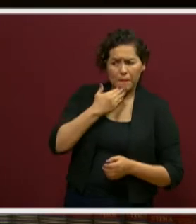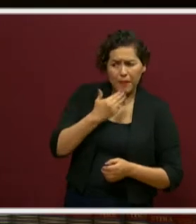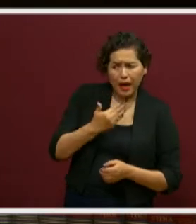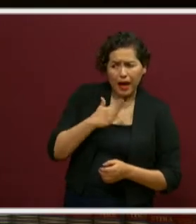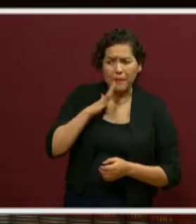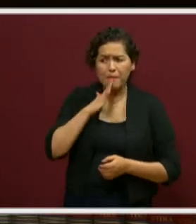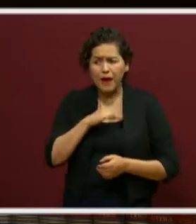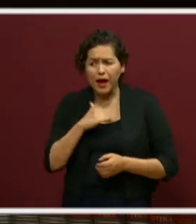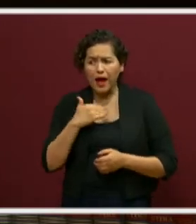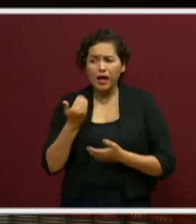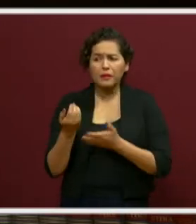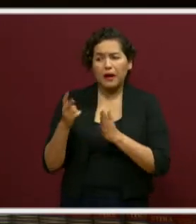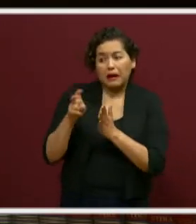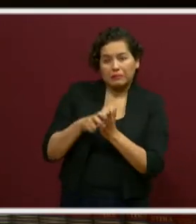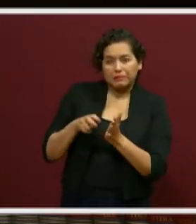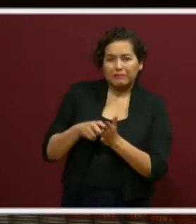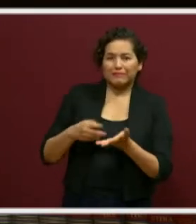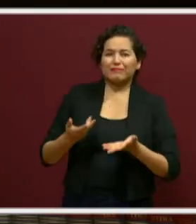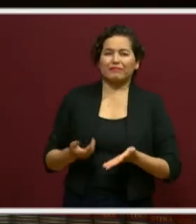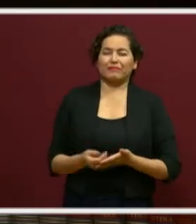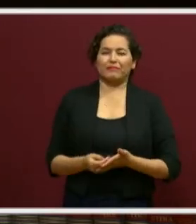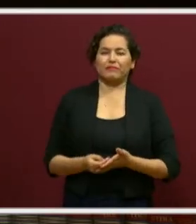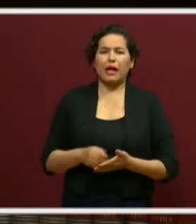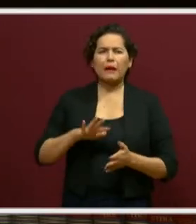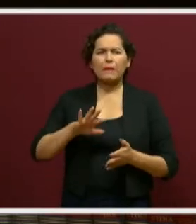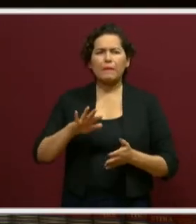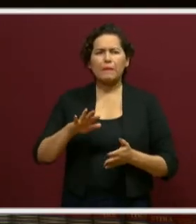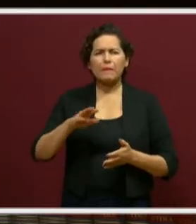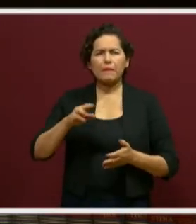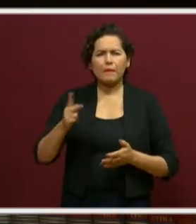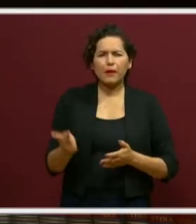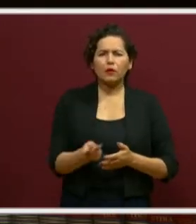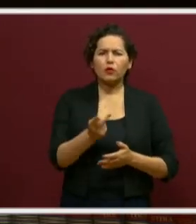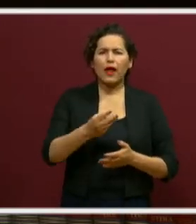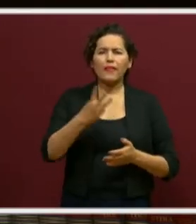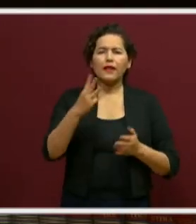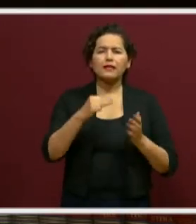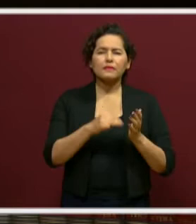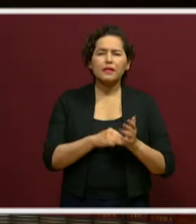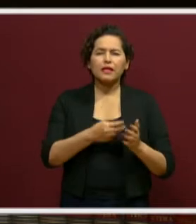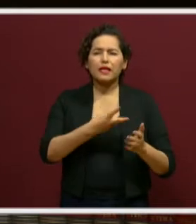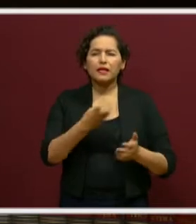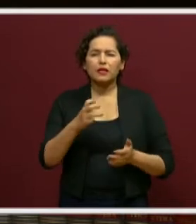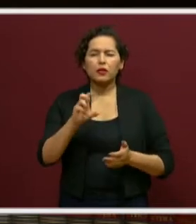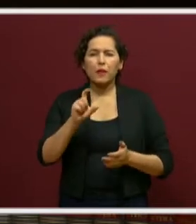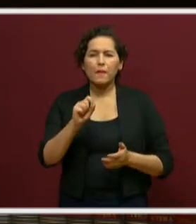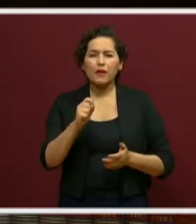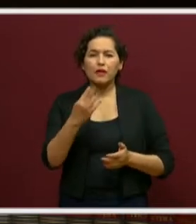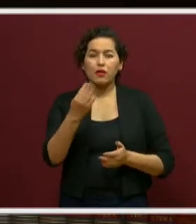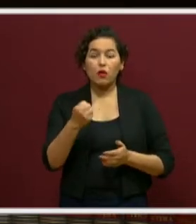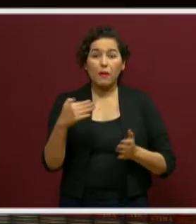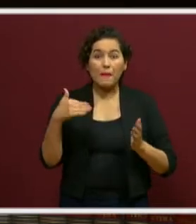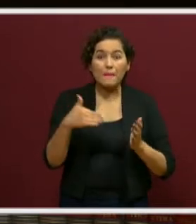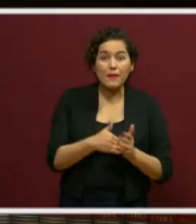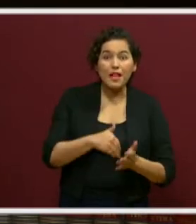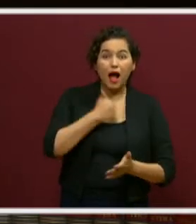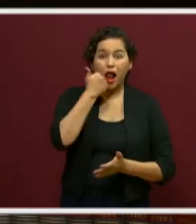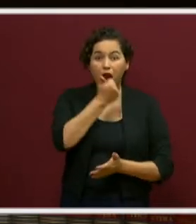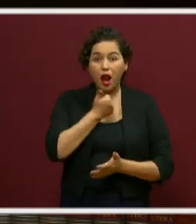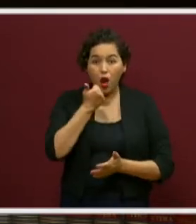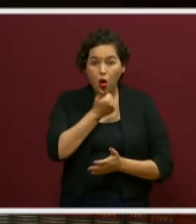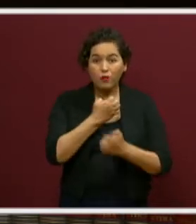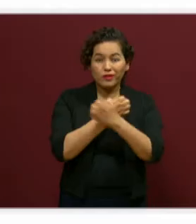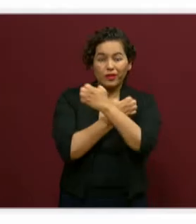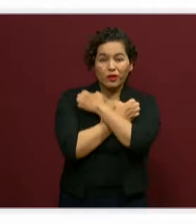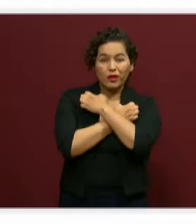Se les preguntó a 3,329,131 estudiantes de educación